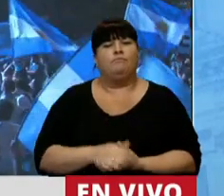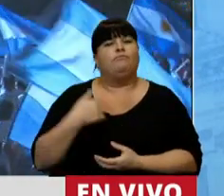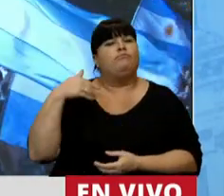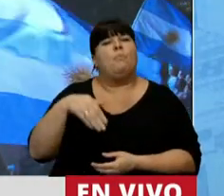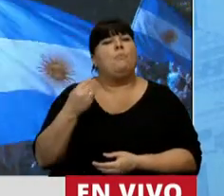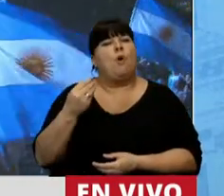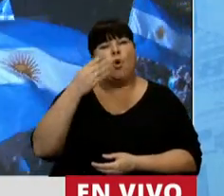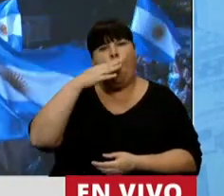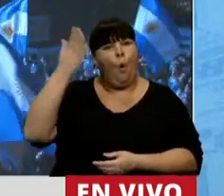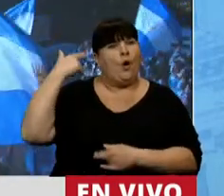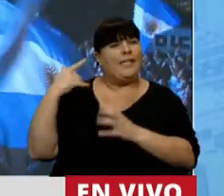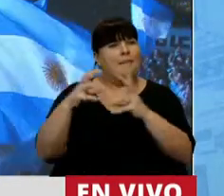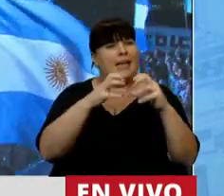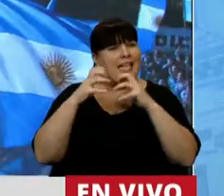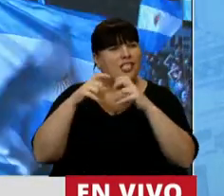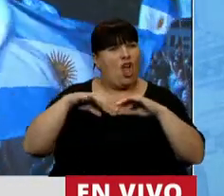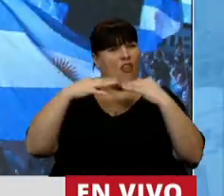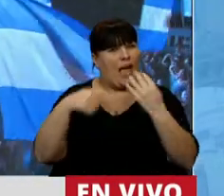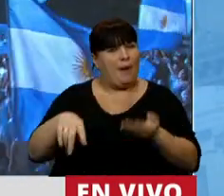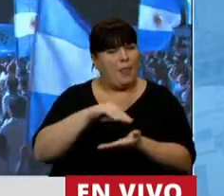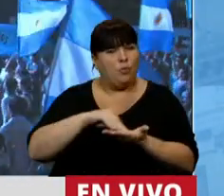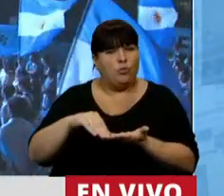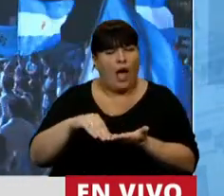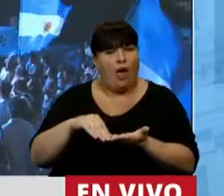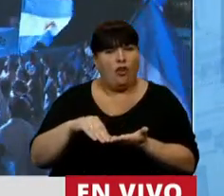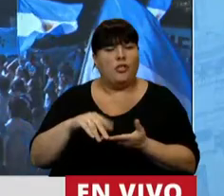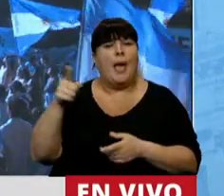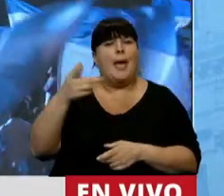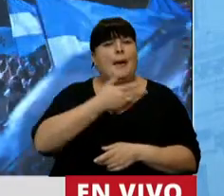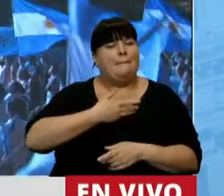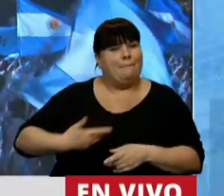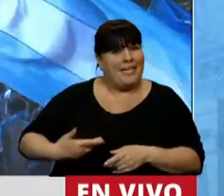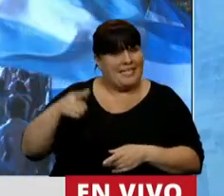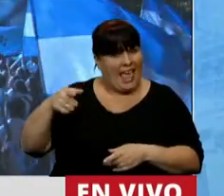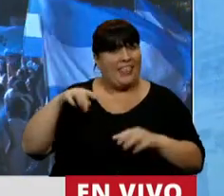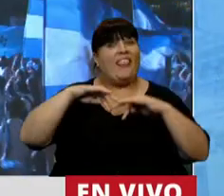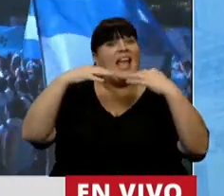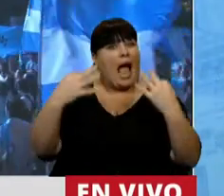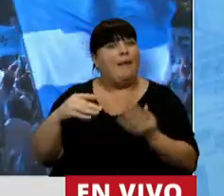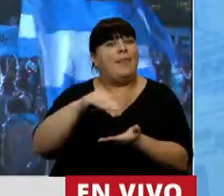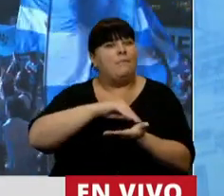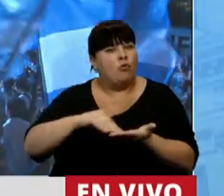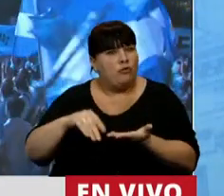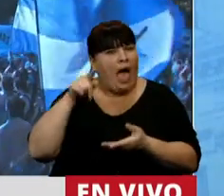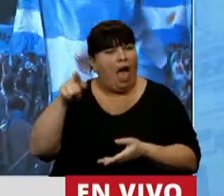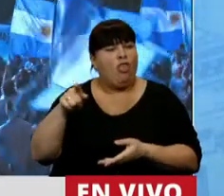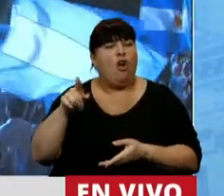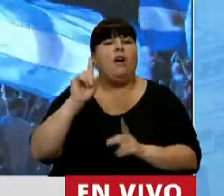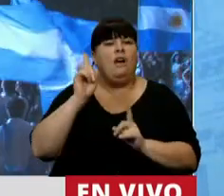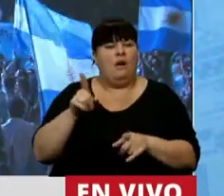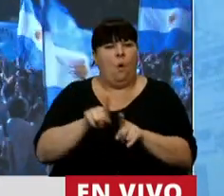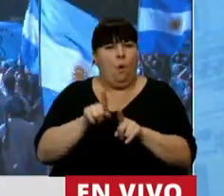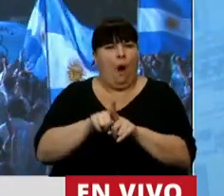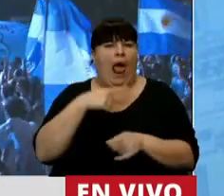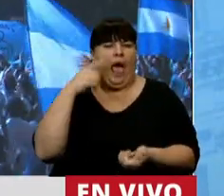en la última sesión que tuvimos en la Cámara de Diputados, nuestro presidente de la Cámara de Diputados fue prácticamente